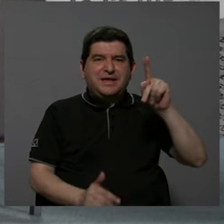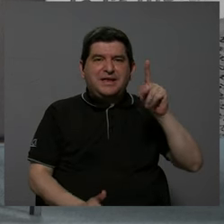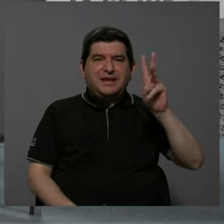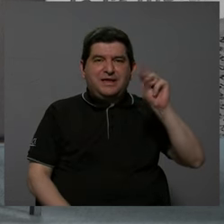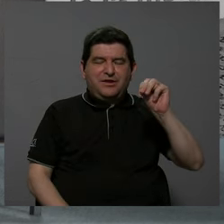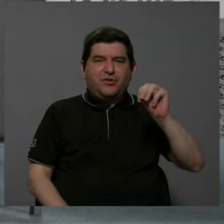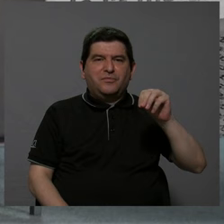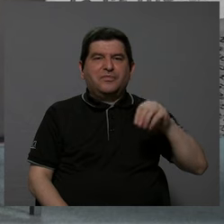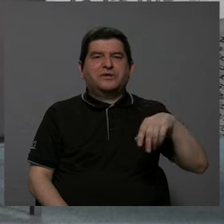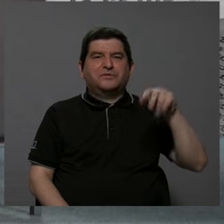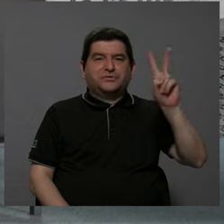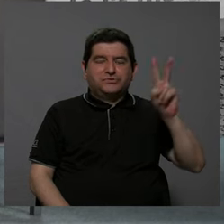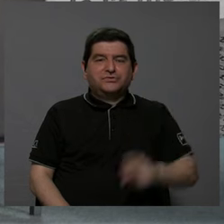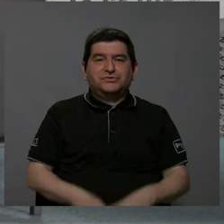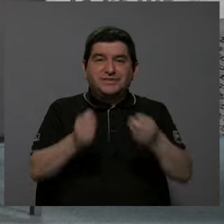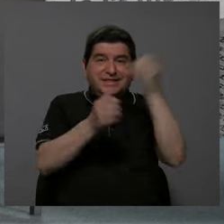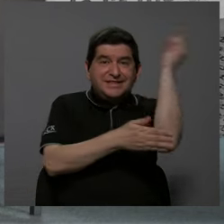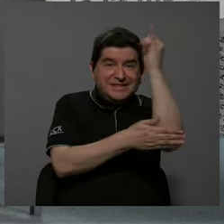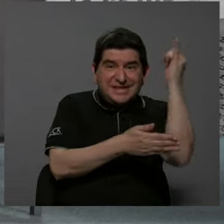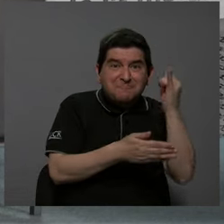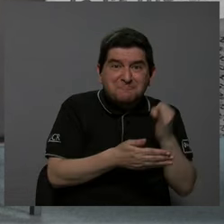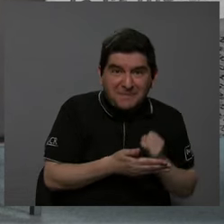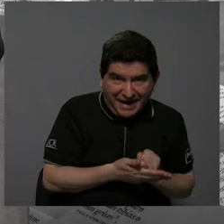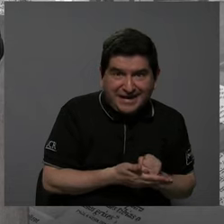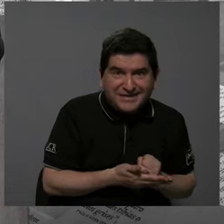cuadrados de planos catastrados,